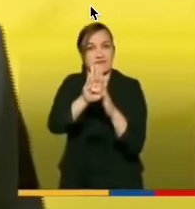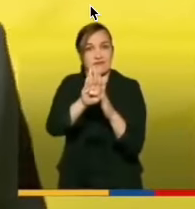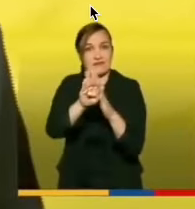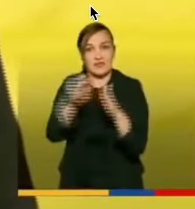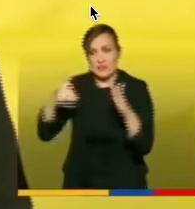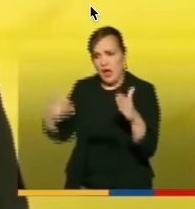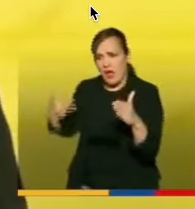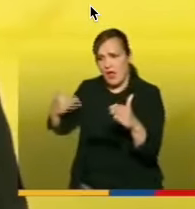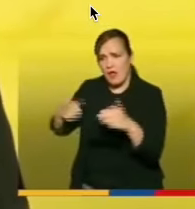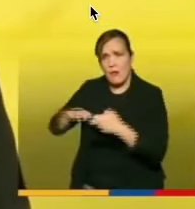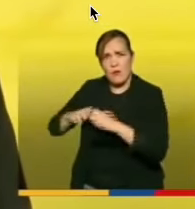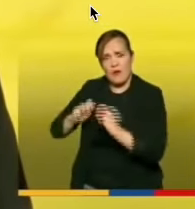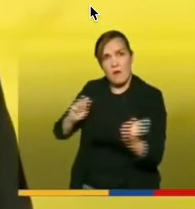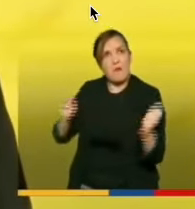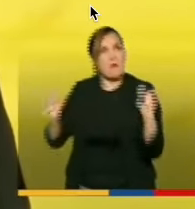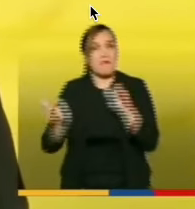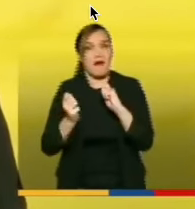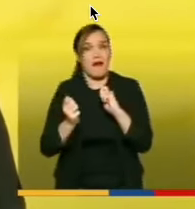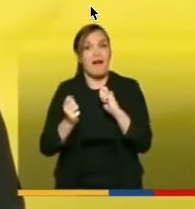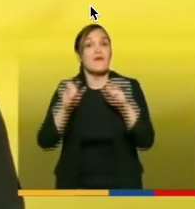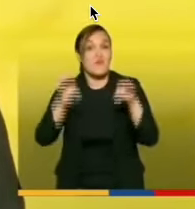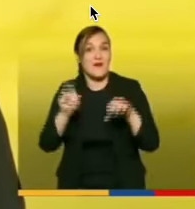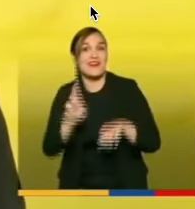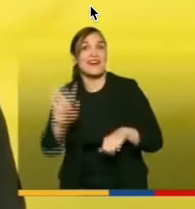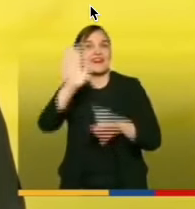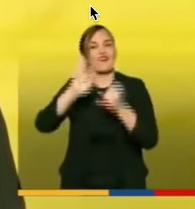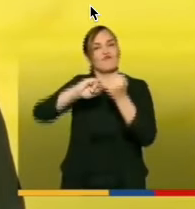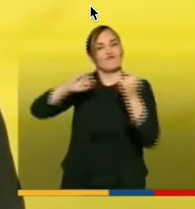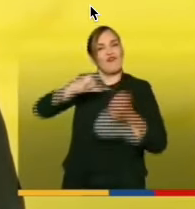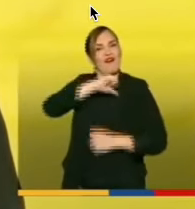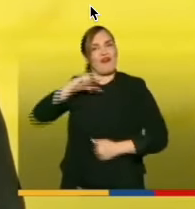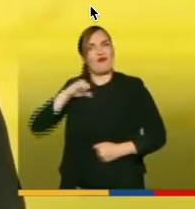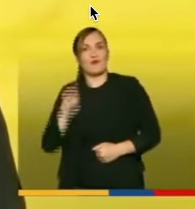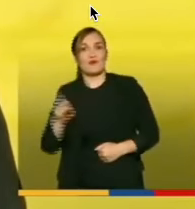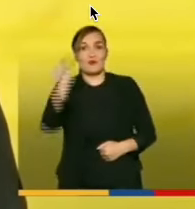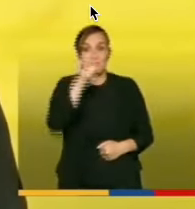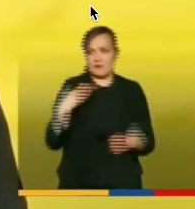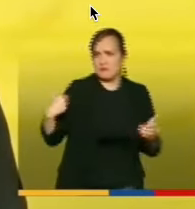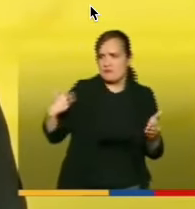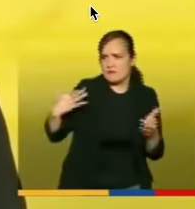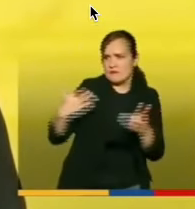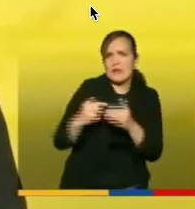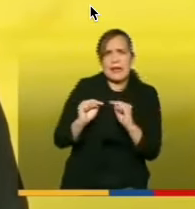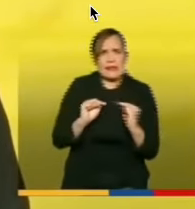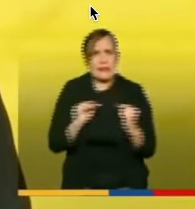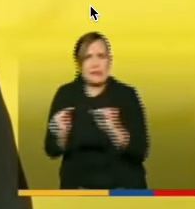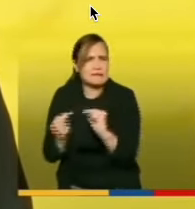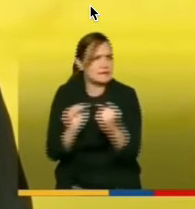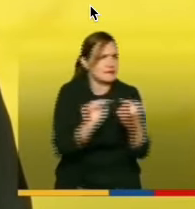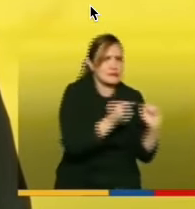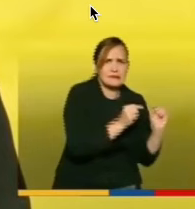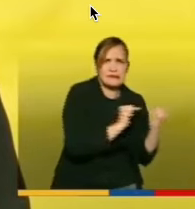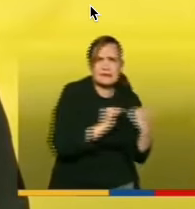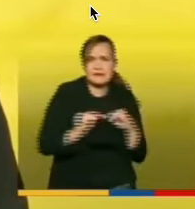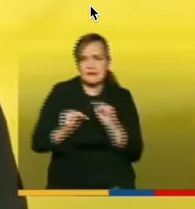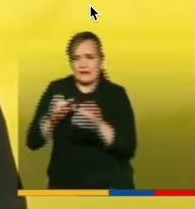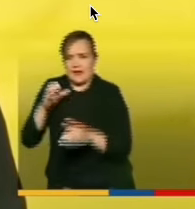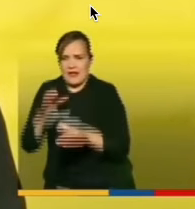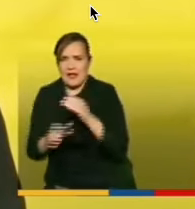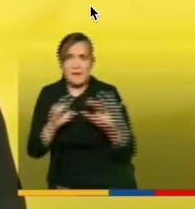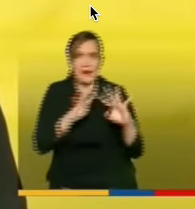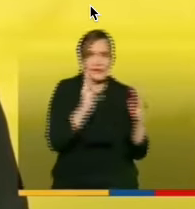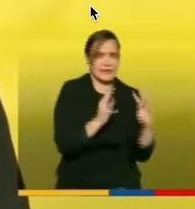este año fue un año de intensos debates no sólo al interior de cada una de las cámaras que componen este órgano